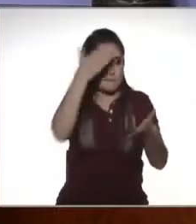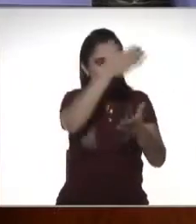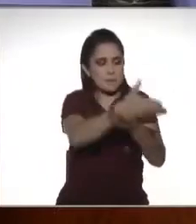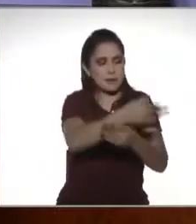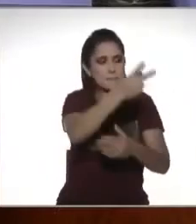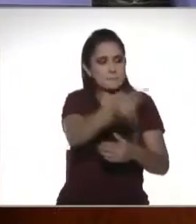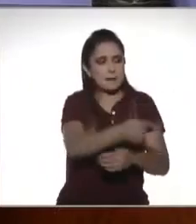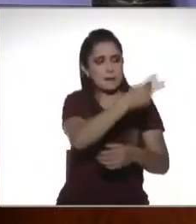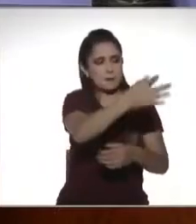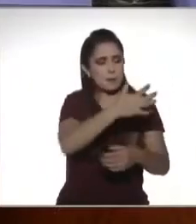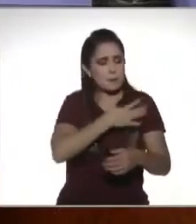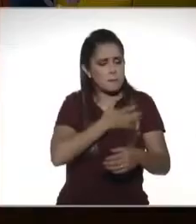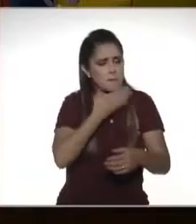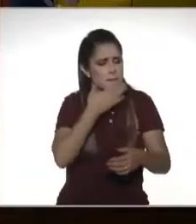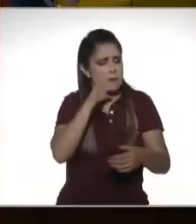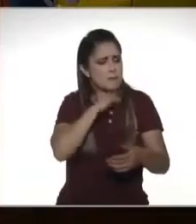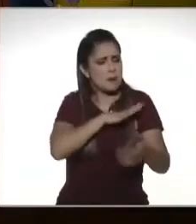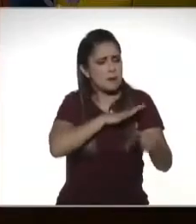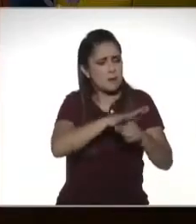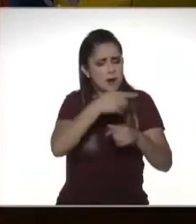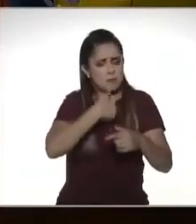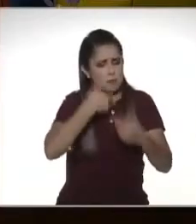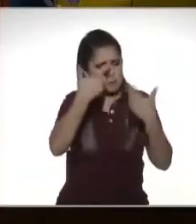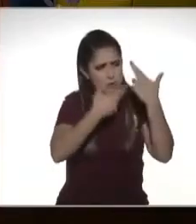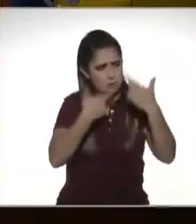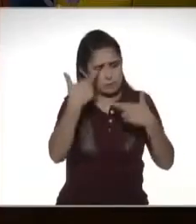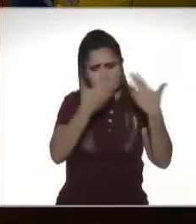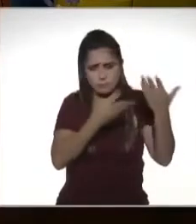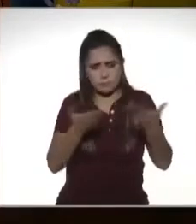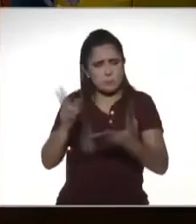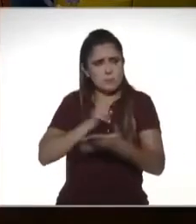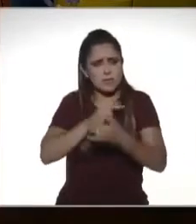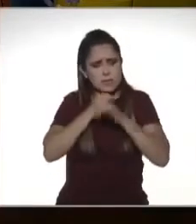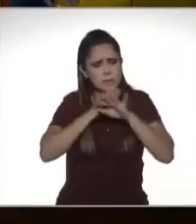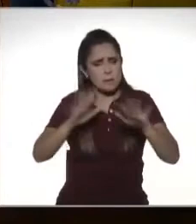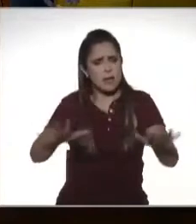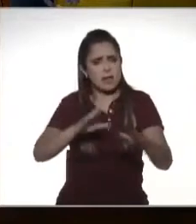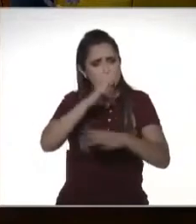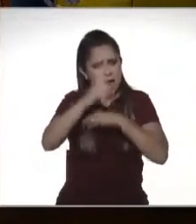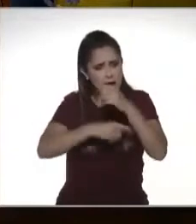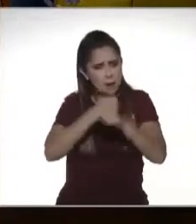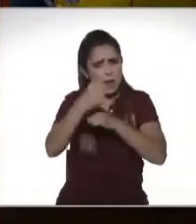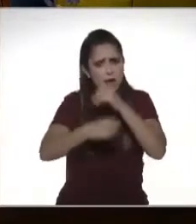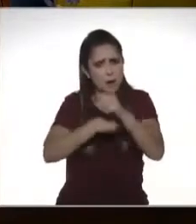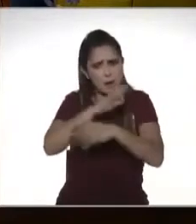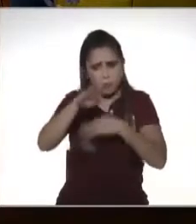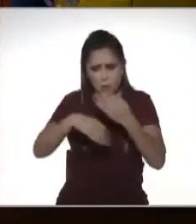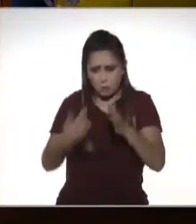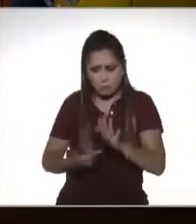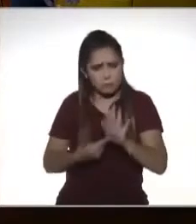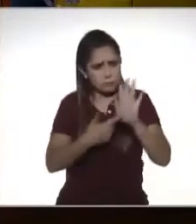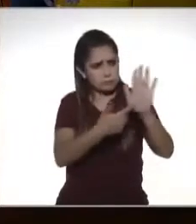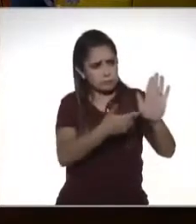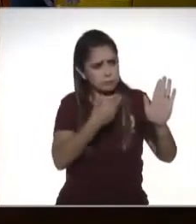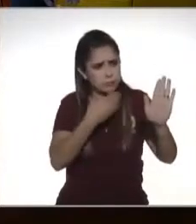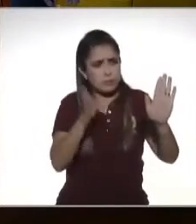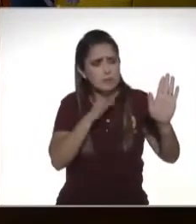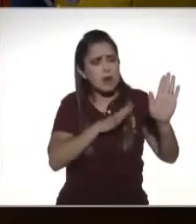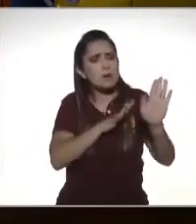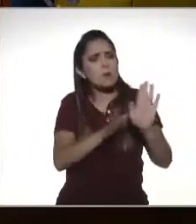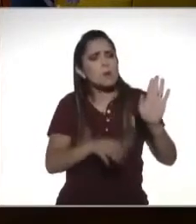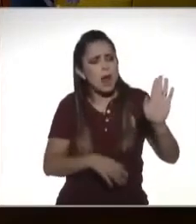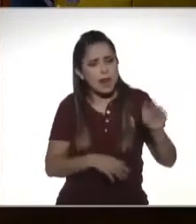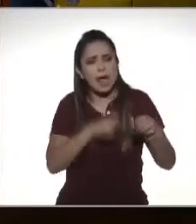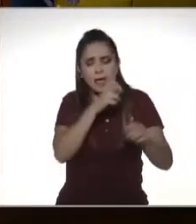justamente se les realice una revisión de la declaración anual que están presentada y en ese supuesto se les puede decir si la